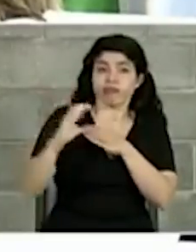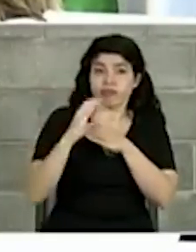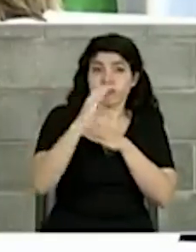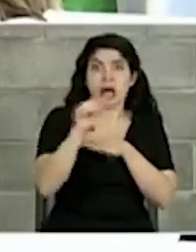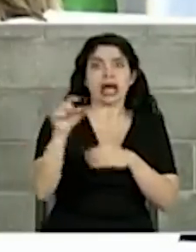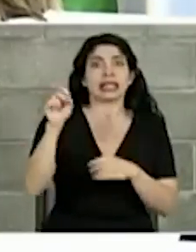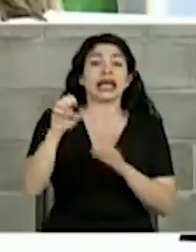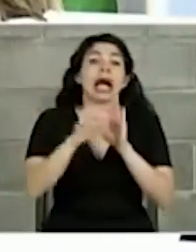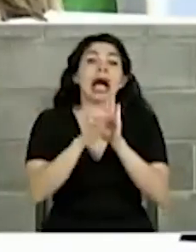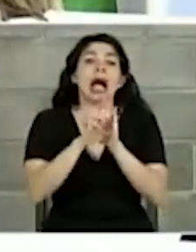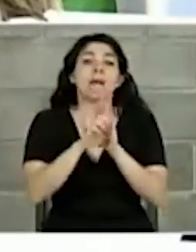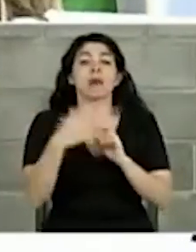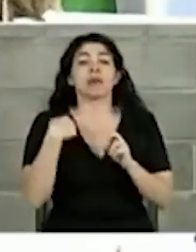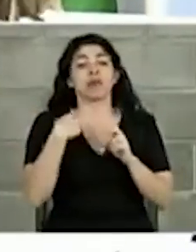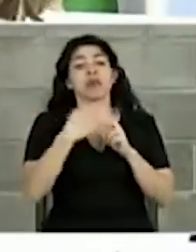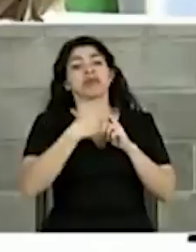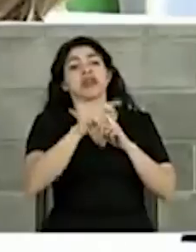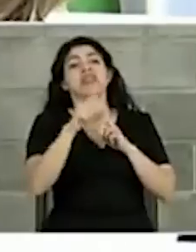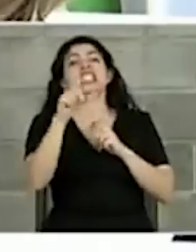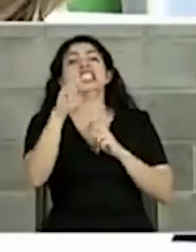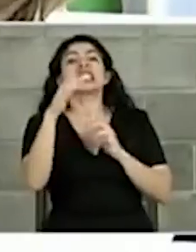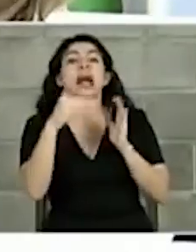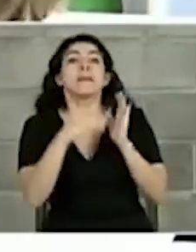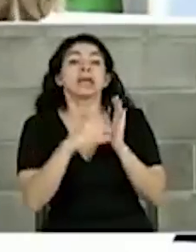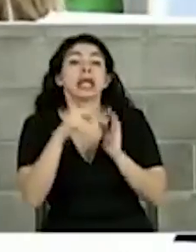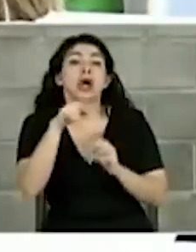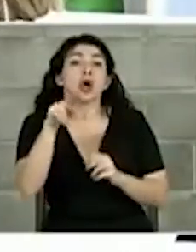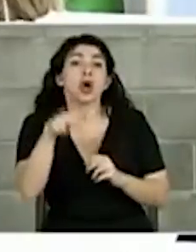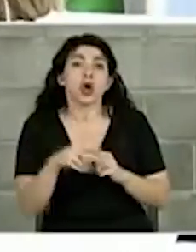dicho si hay una transacción de 100 mil colones